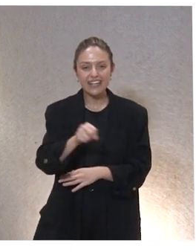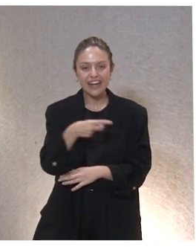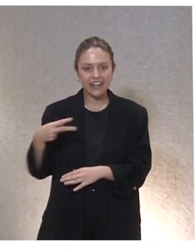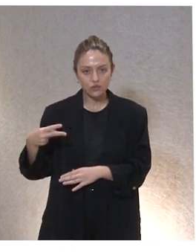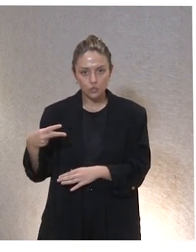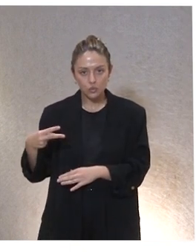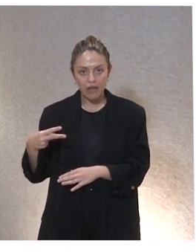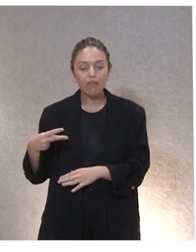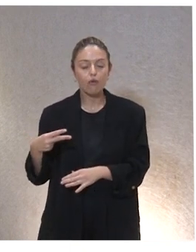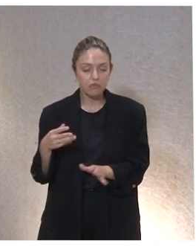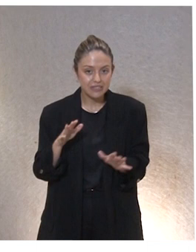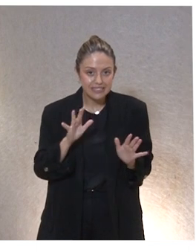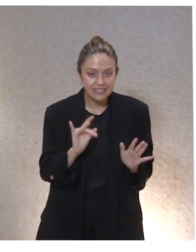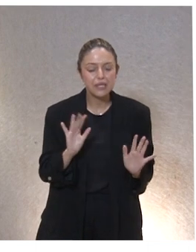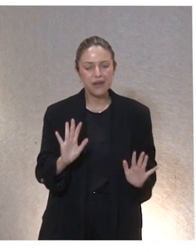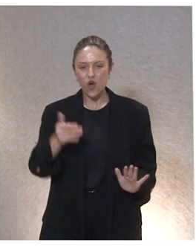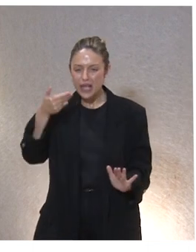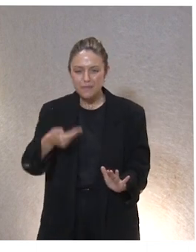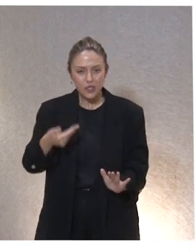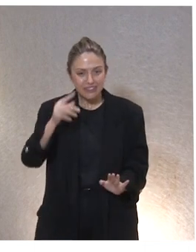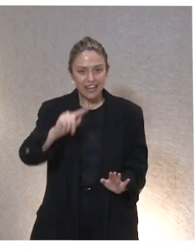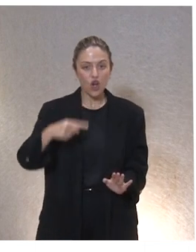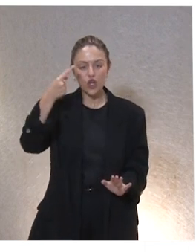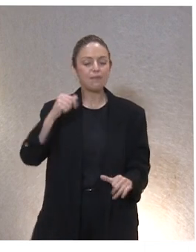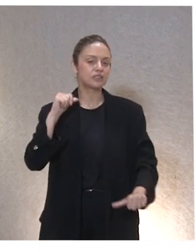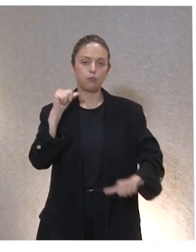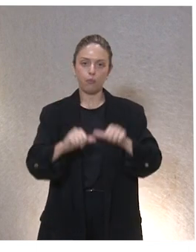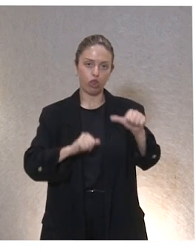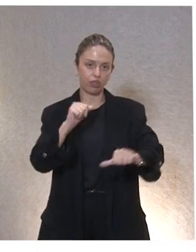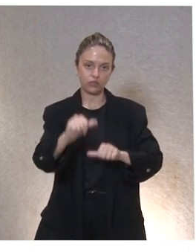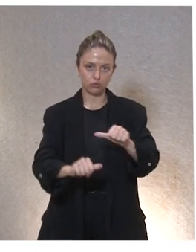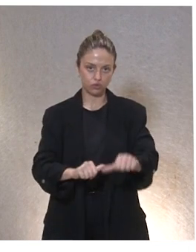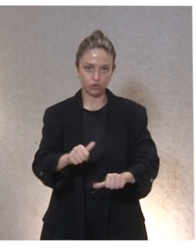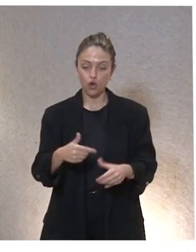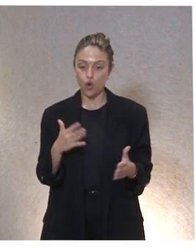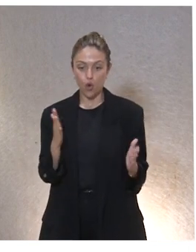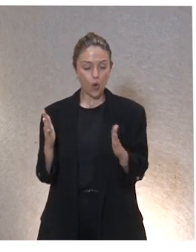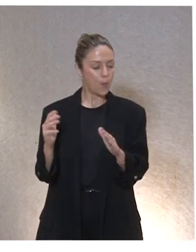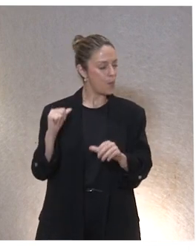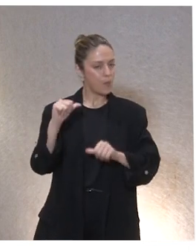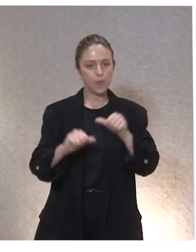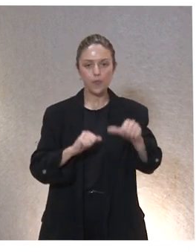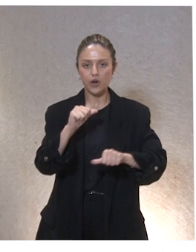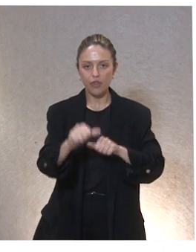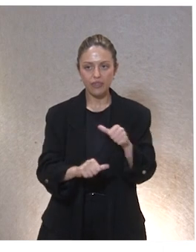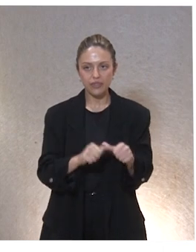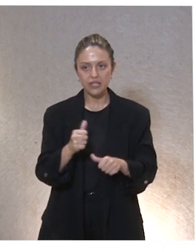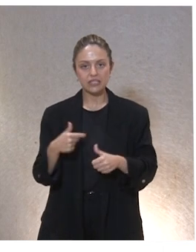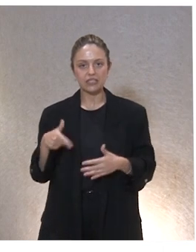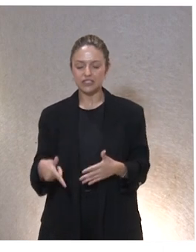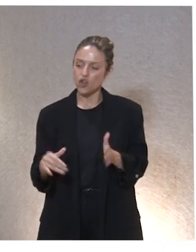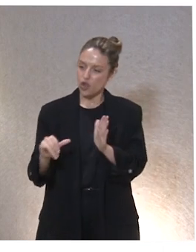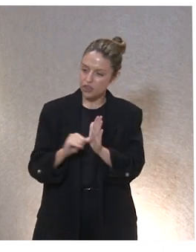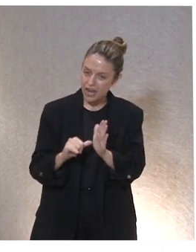sí, pero lo más importante de todo fue el proceso. el proceso que se vive, la